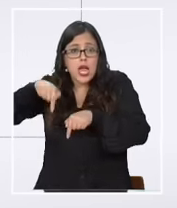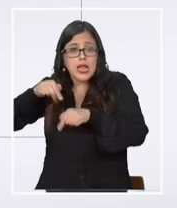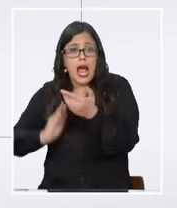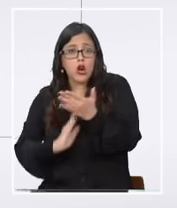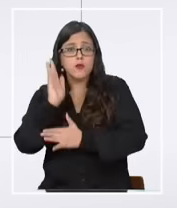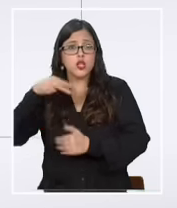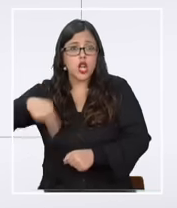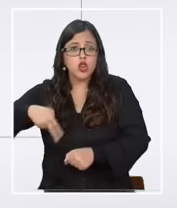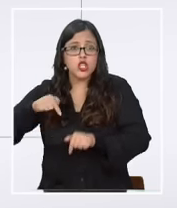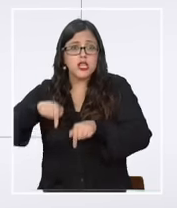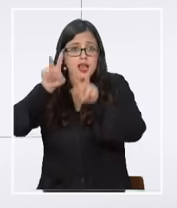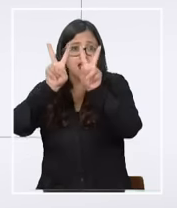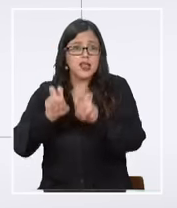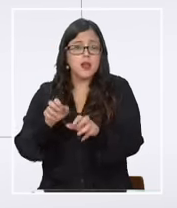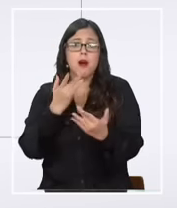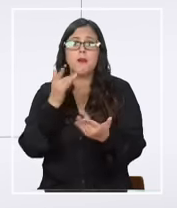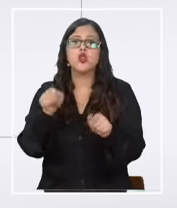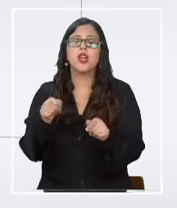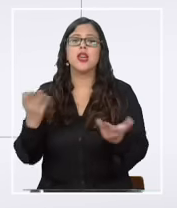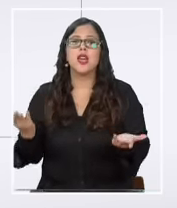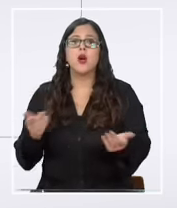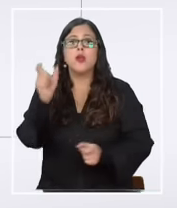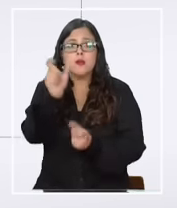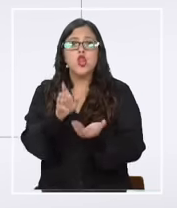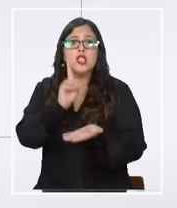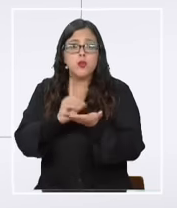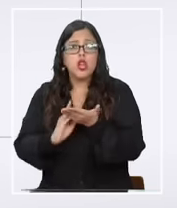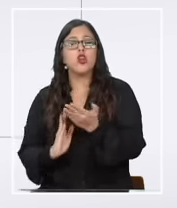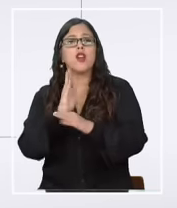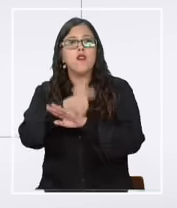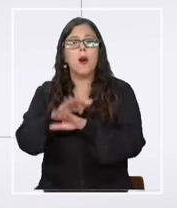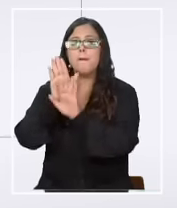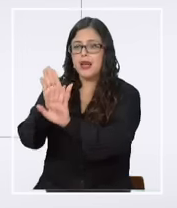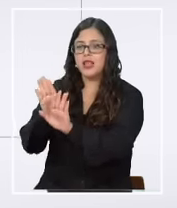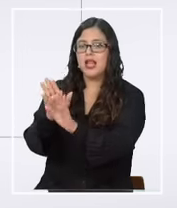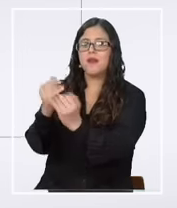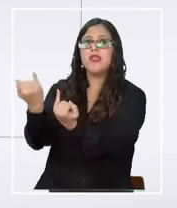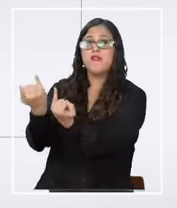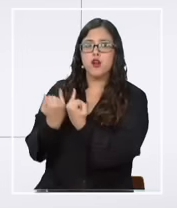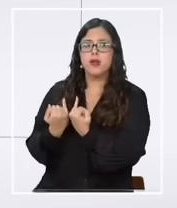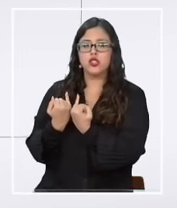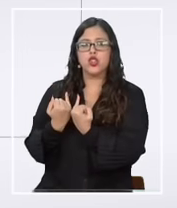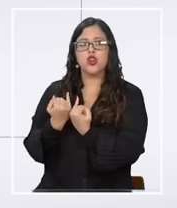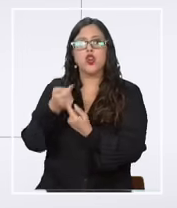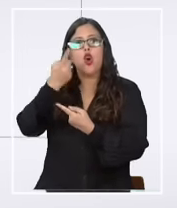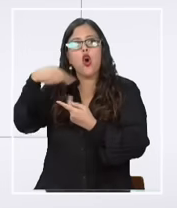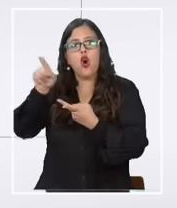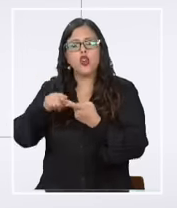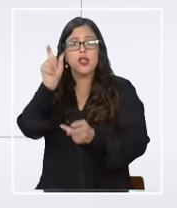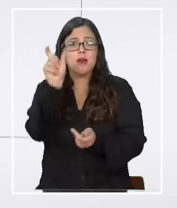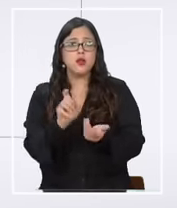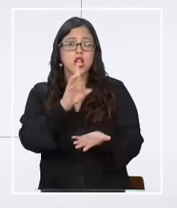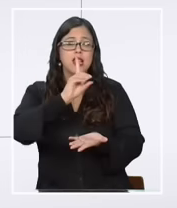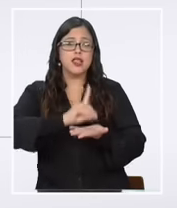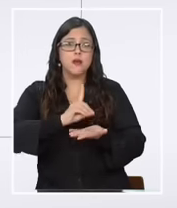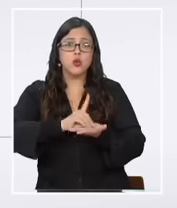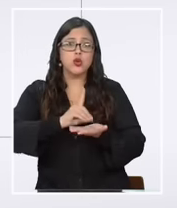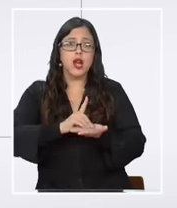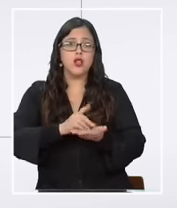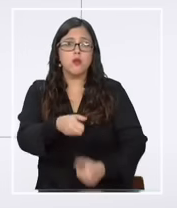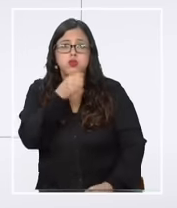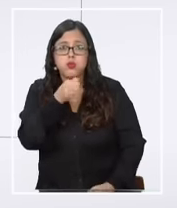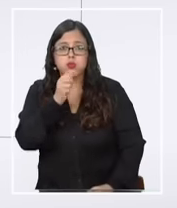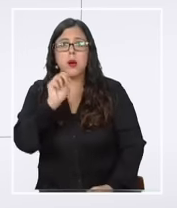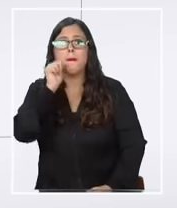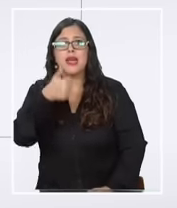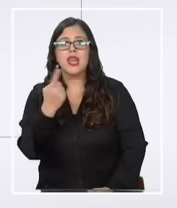noticiario sobre esta polémica porque era uno de los diputados asistentes otra información que me están entregando es que el diputado va a hacer un punto de prensa